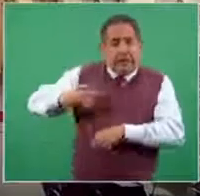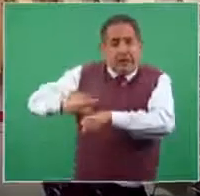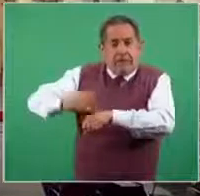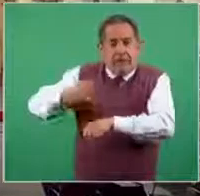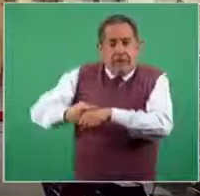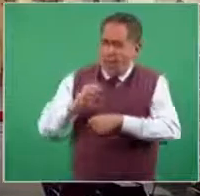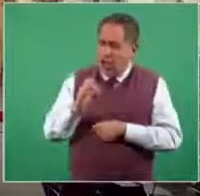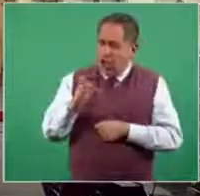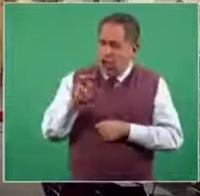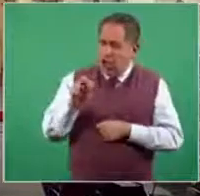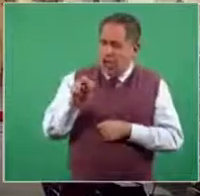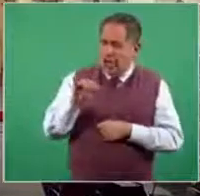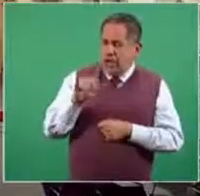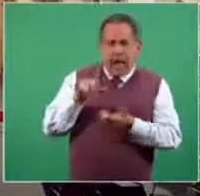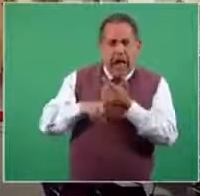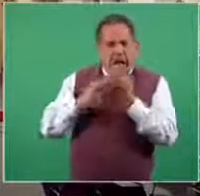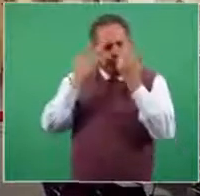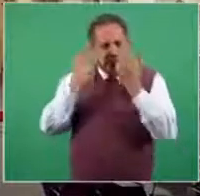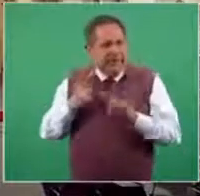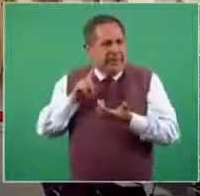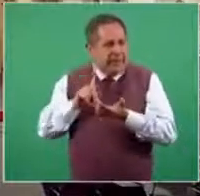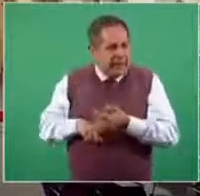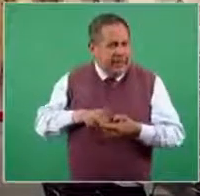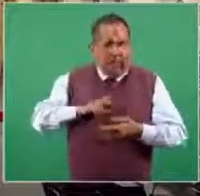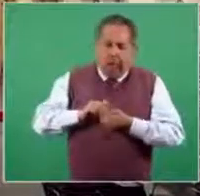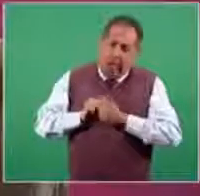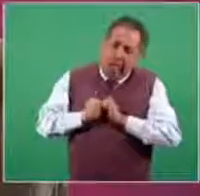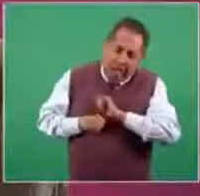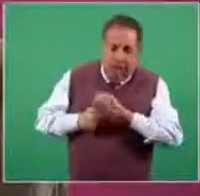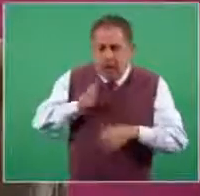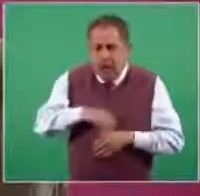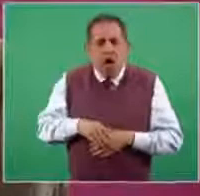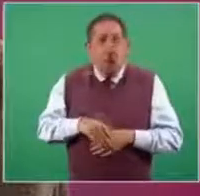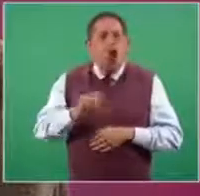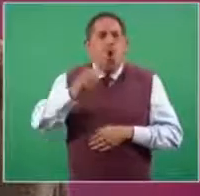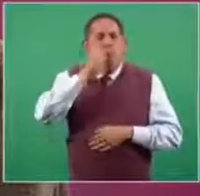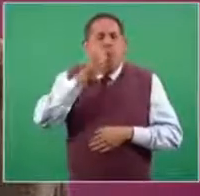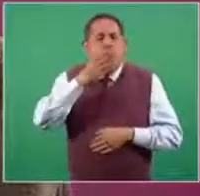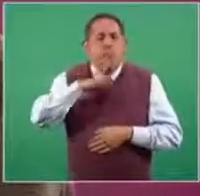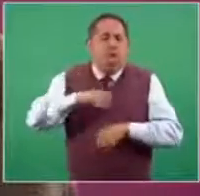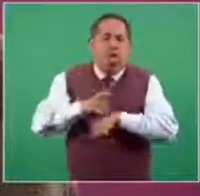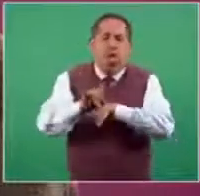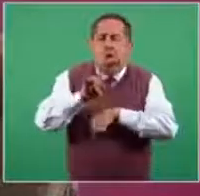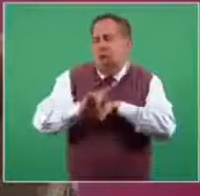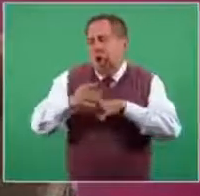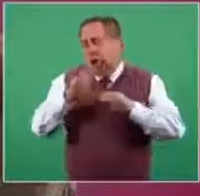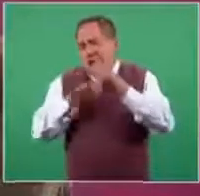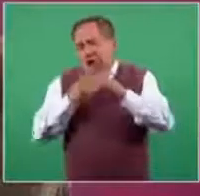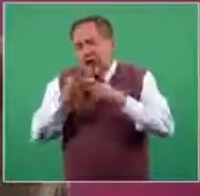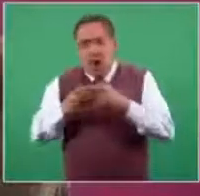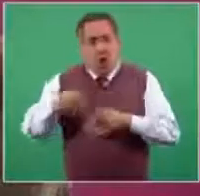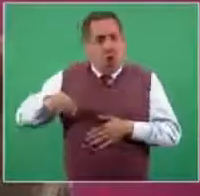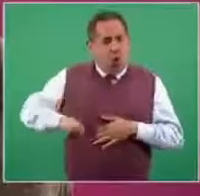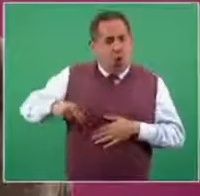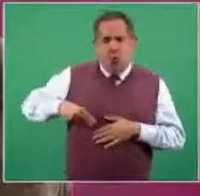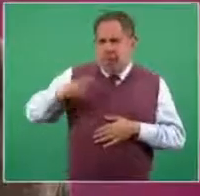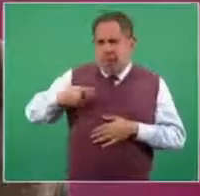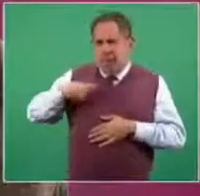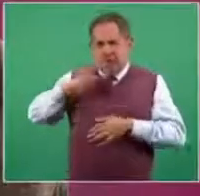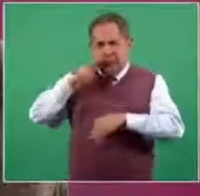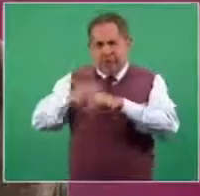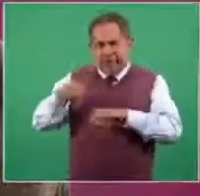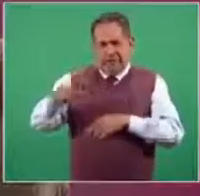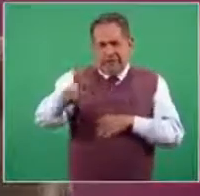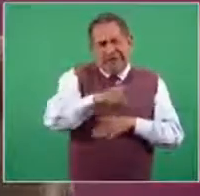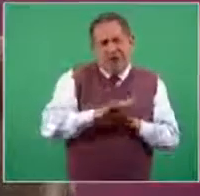crónicas. Y a su vez están asociadas con una mala alimentación que no sólo es culpa de los individuos o responsabilidad